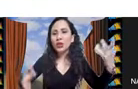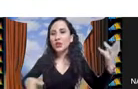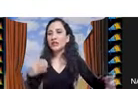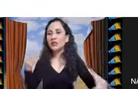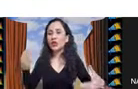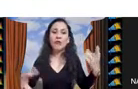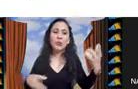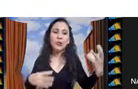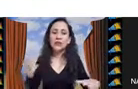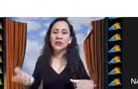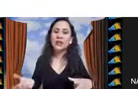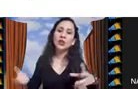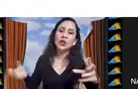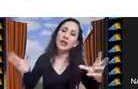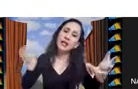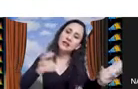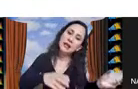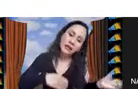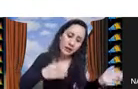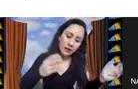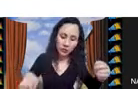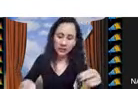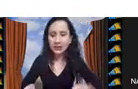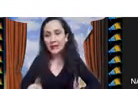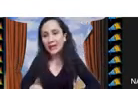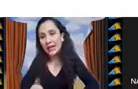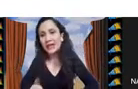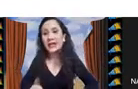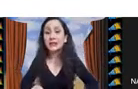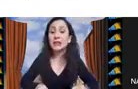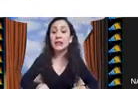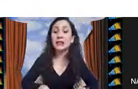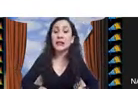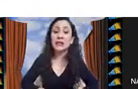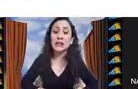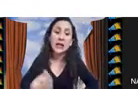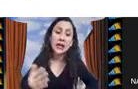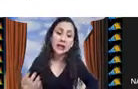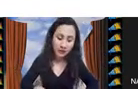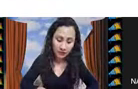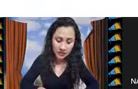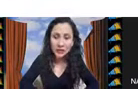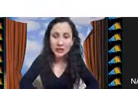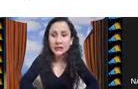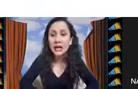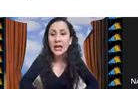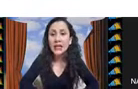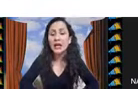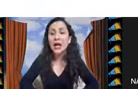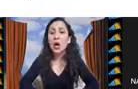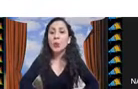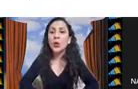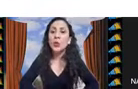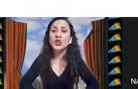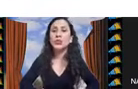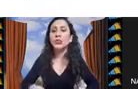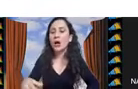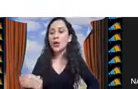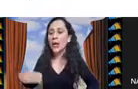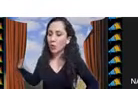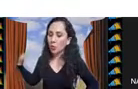con todo esto que fuimos haciendo de analizar los estrategias y qué hace difícil una instancia